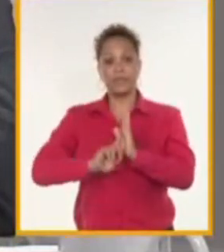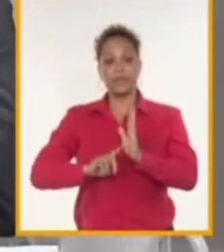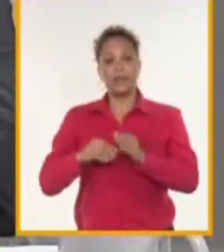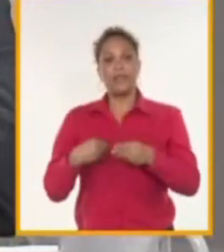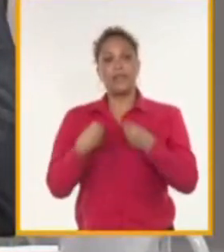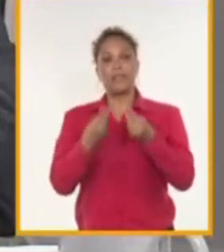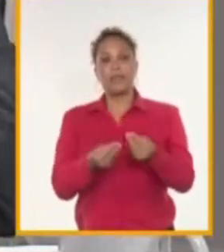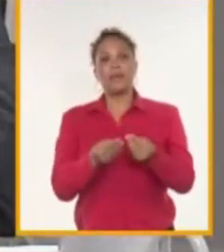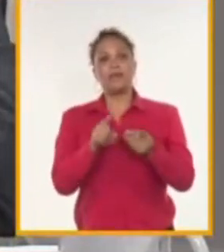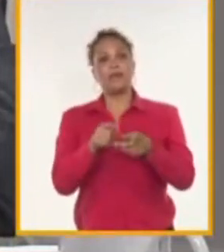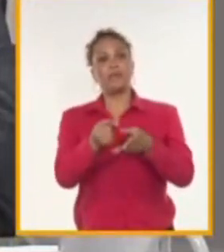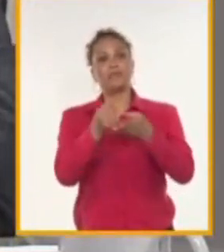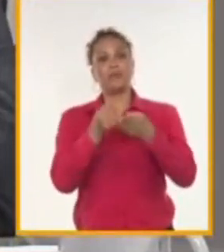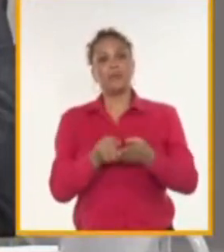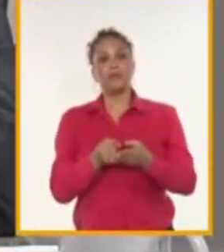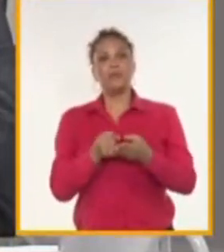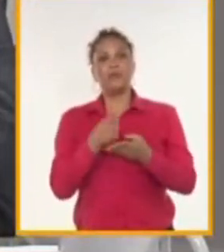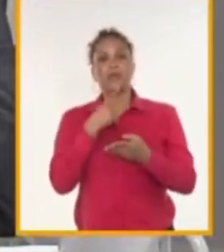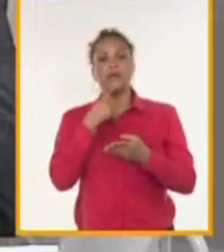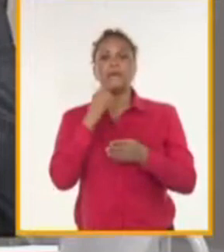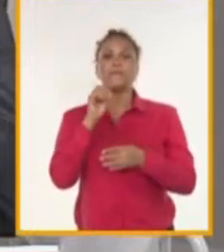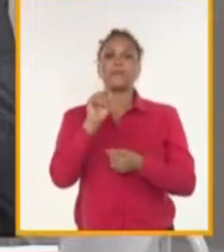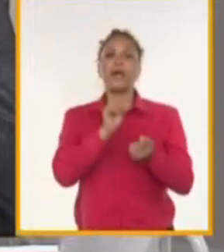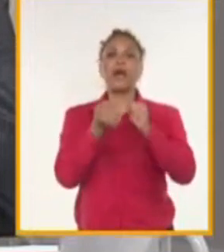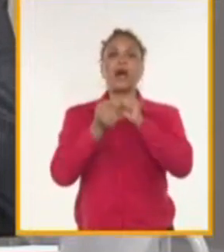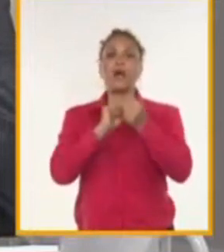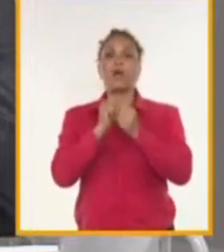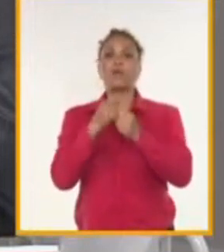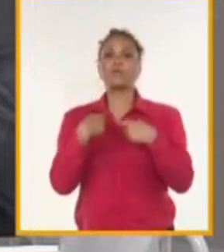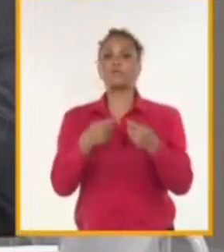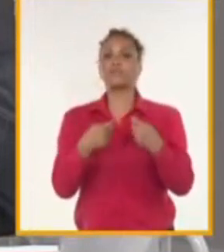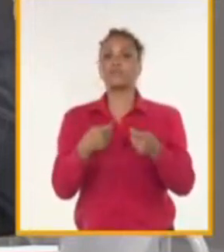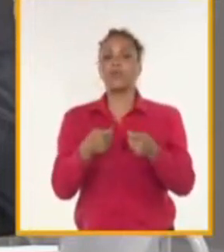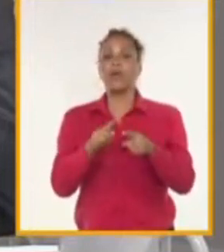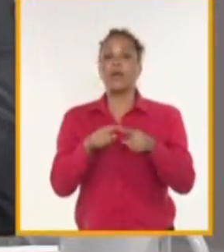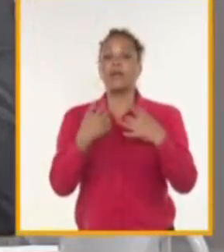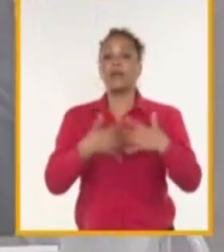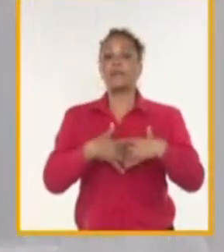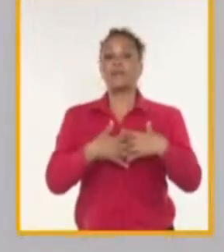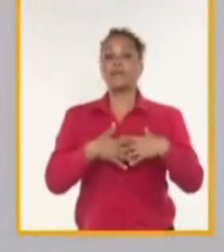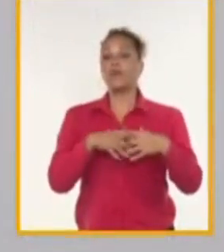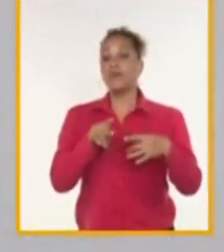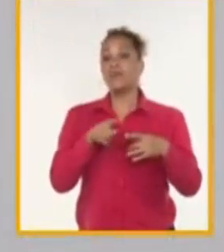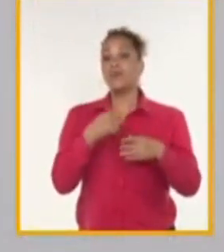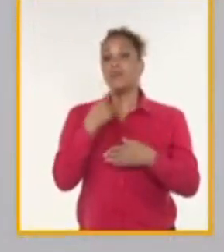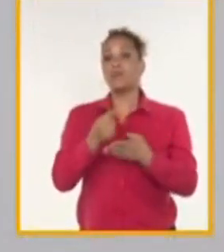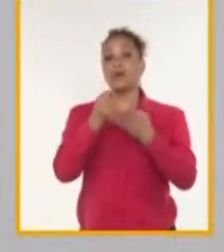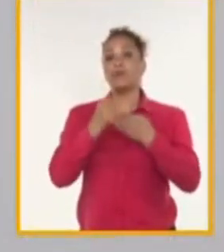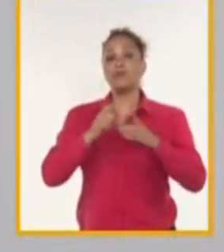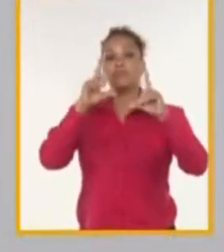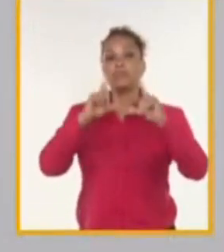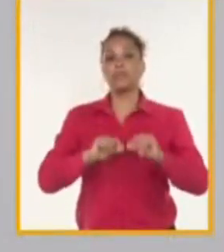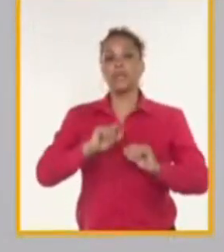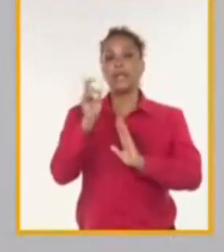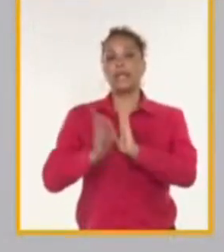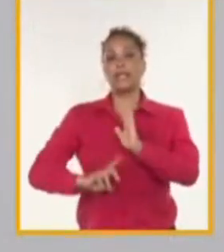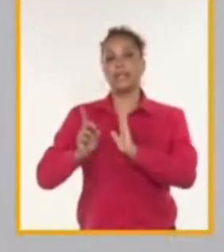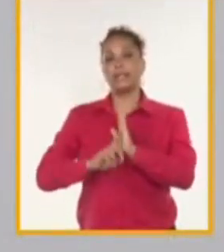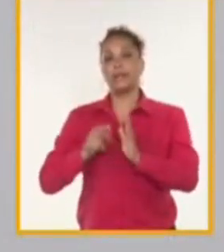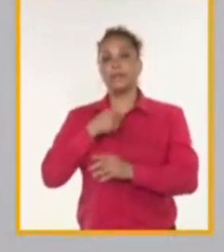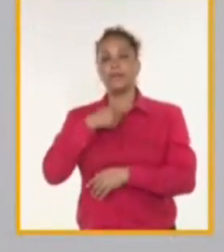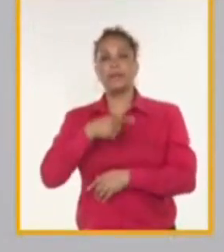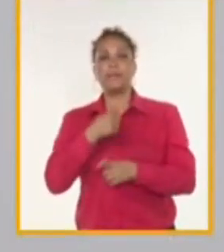Eso contribuye también a abaratar los costos durante la producción porque le disminuye la tarifa eléctrica a aquellos que han